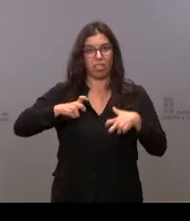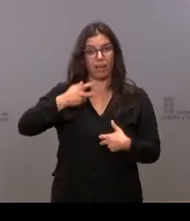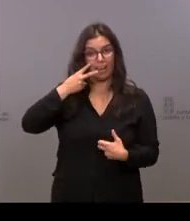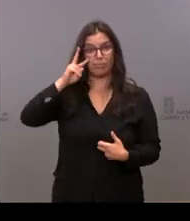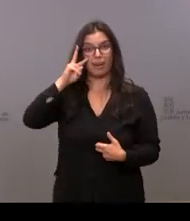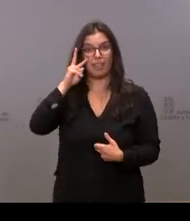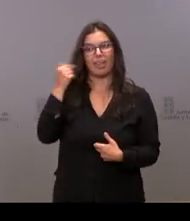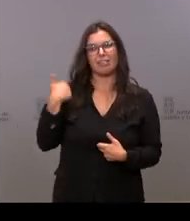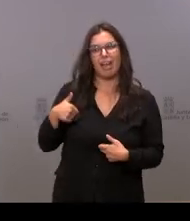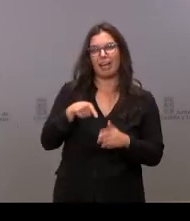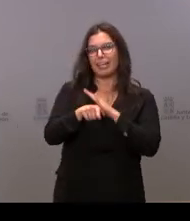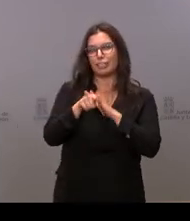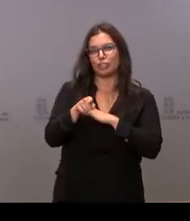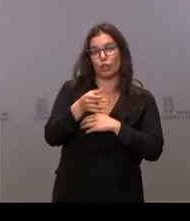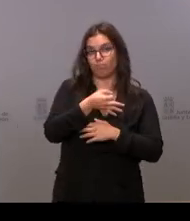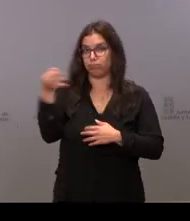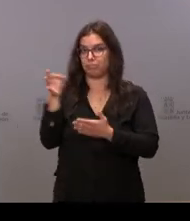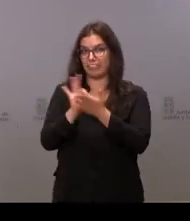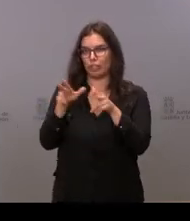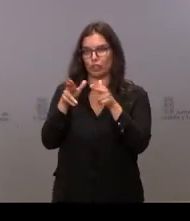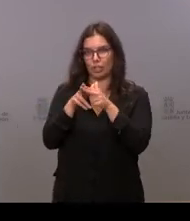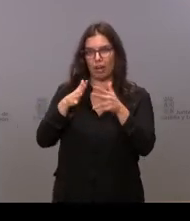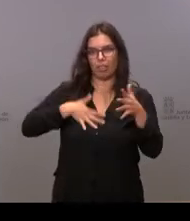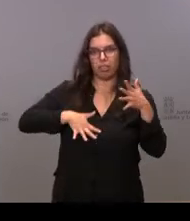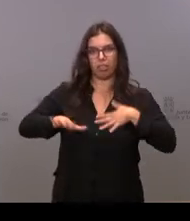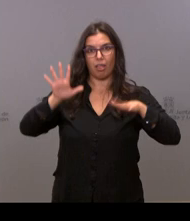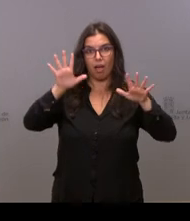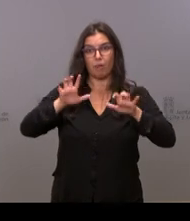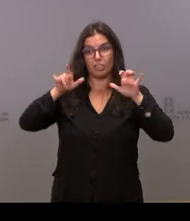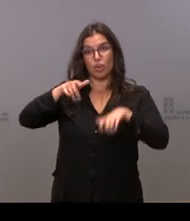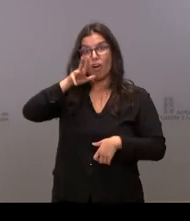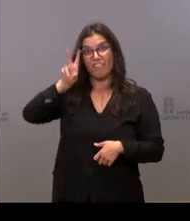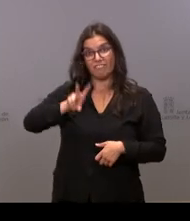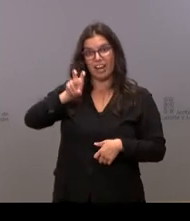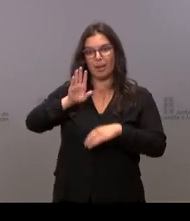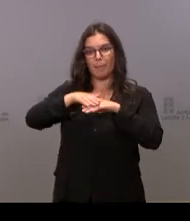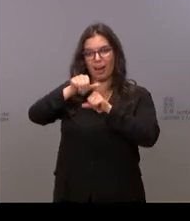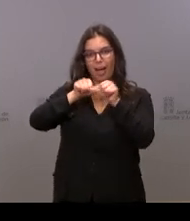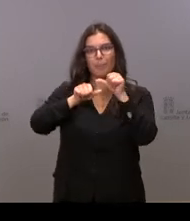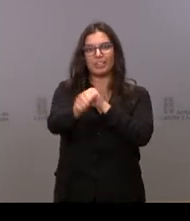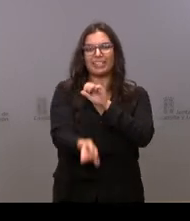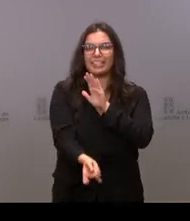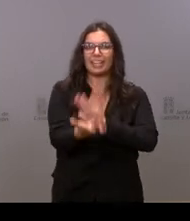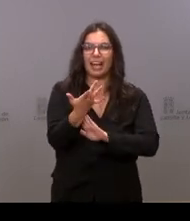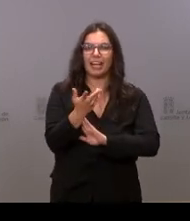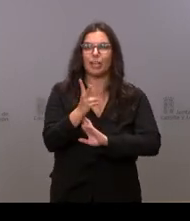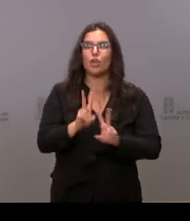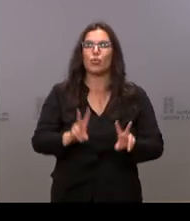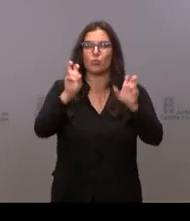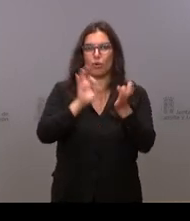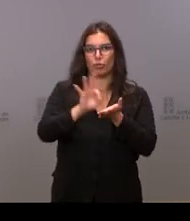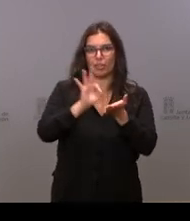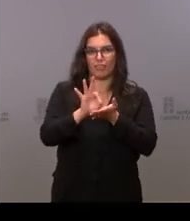servicios sociales en nuestra comunidad, la vamos a utilizar para crear nuevas prestaciones,